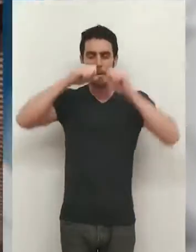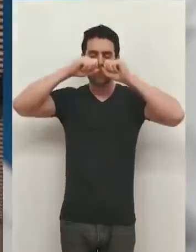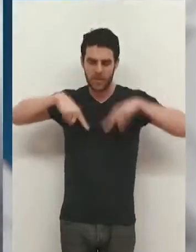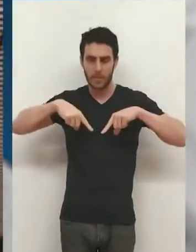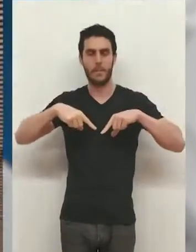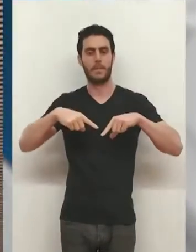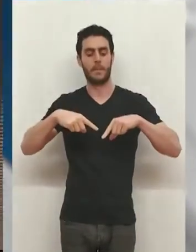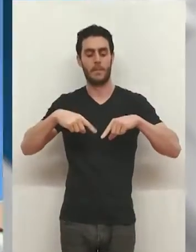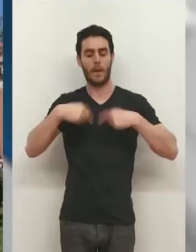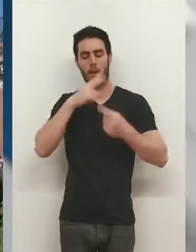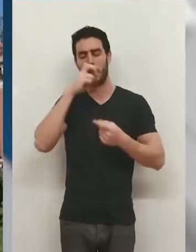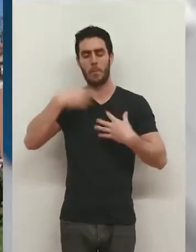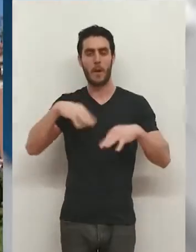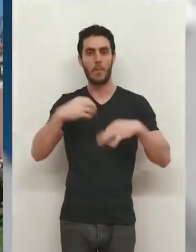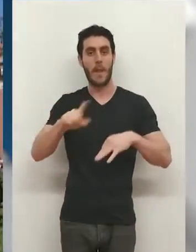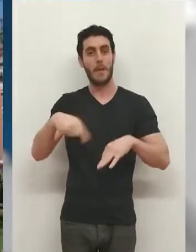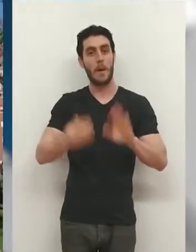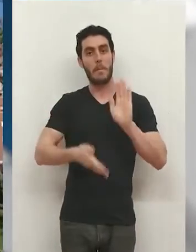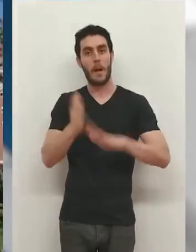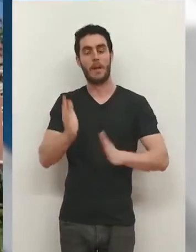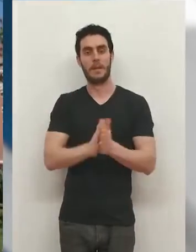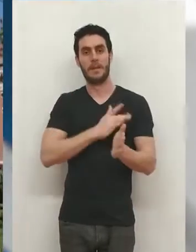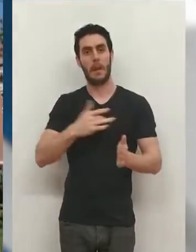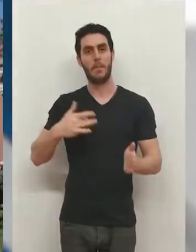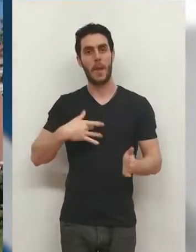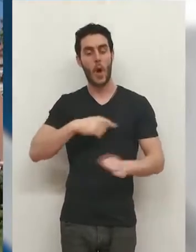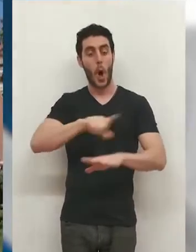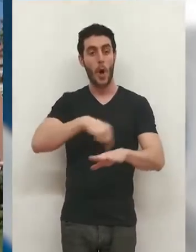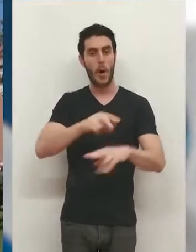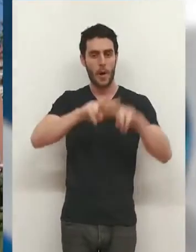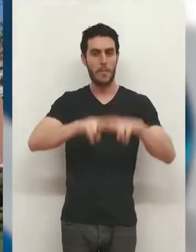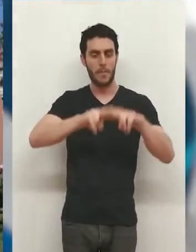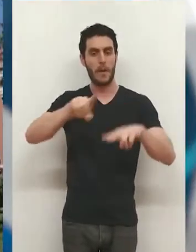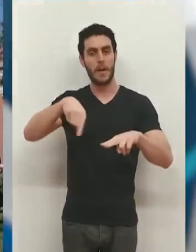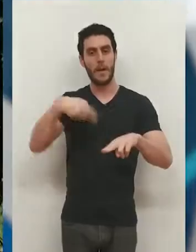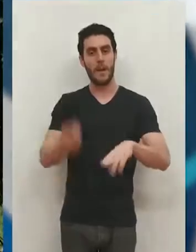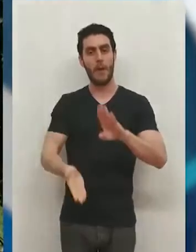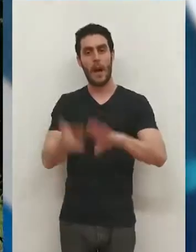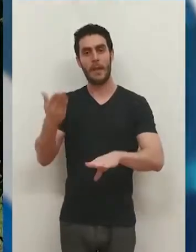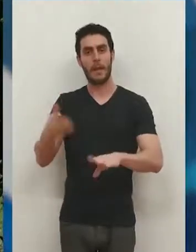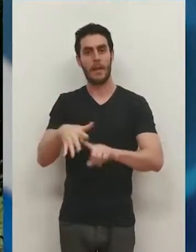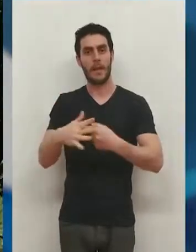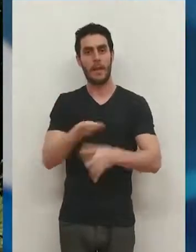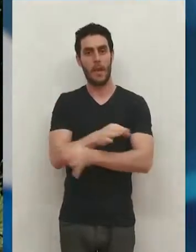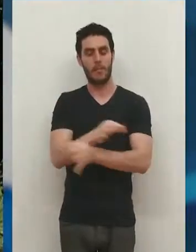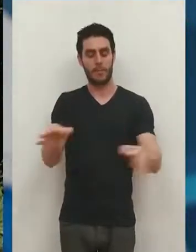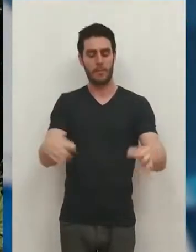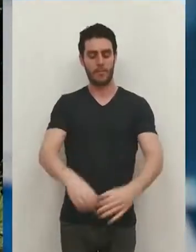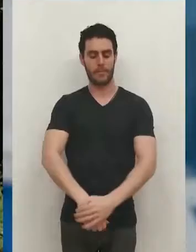sus vías respiratorias. Trasladado al Hospital San Pedro, donde permaneció unas horas en observación, fue dado de alta en perfecto estado.